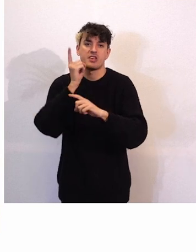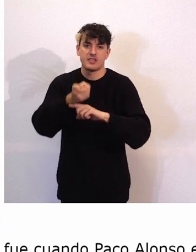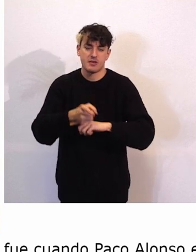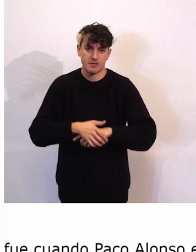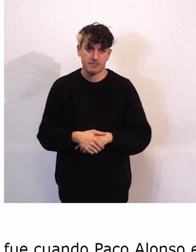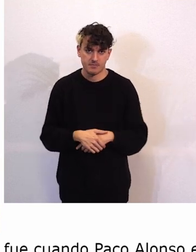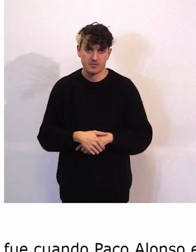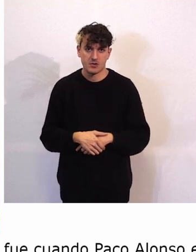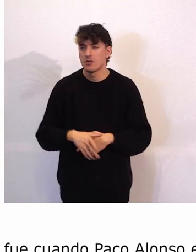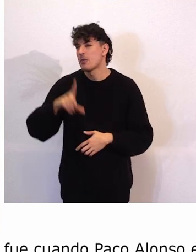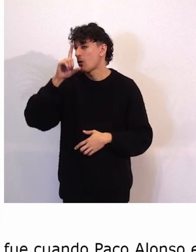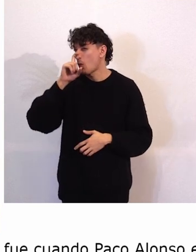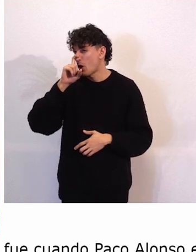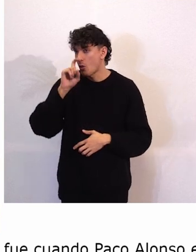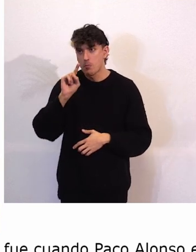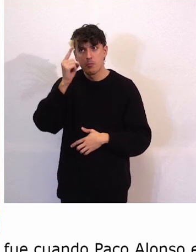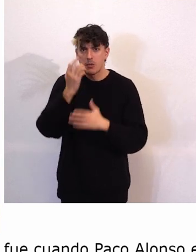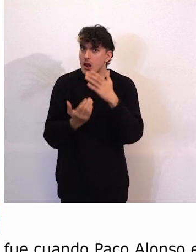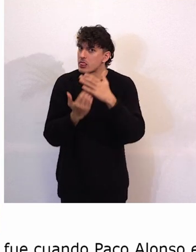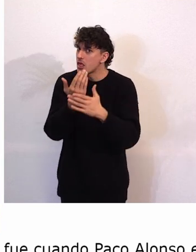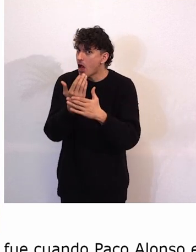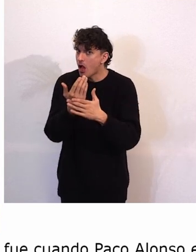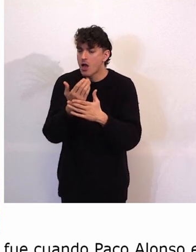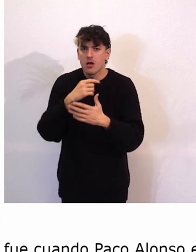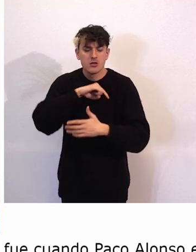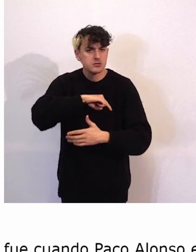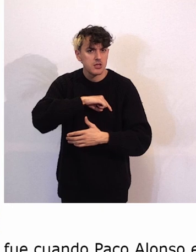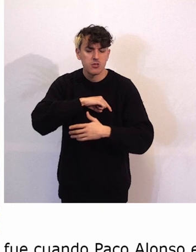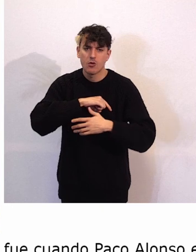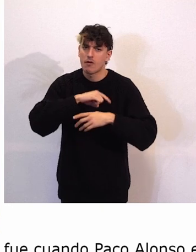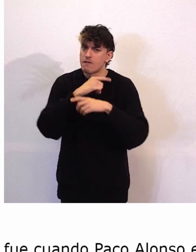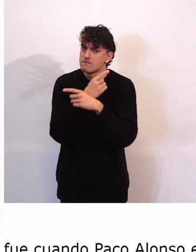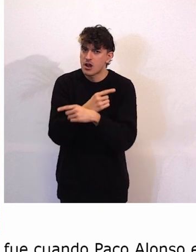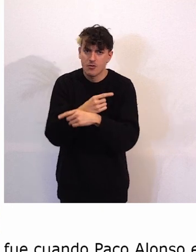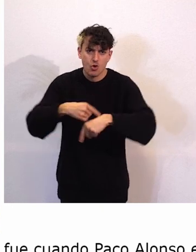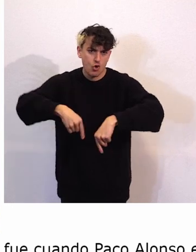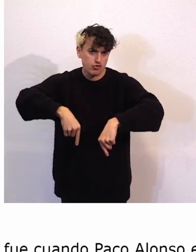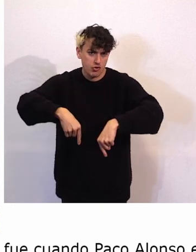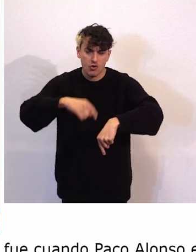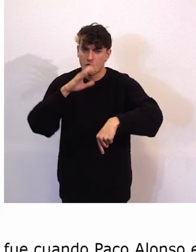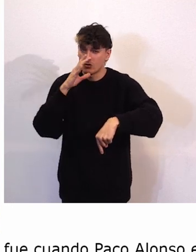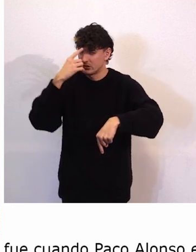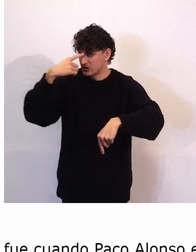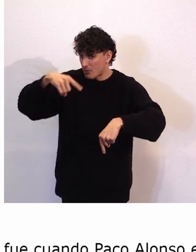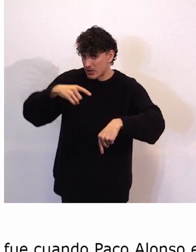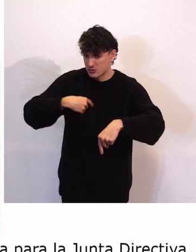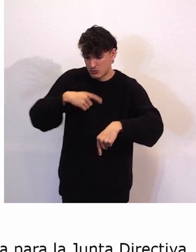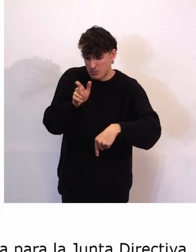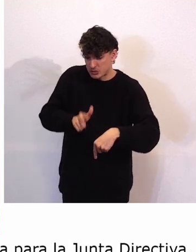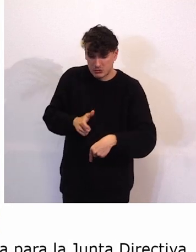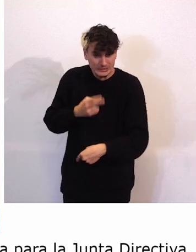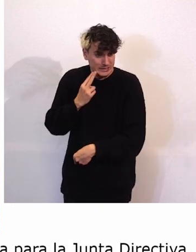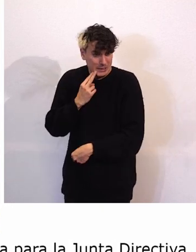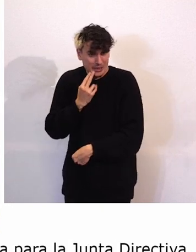Recuerdo que ese primer día me sentí nervioso porque, como sabes, soy una persona muy tímida.